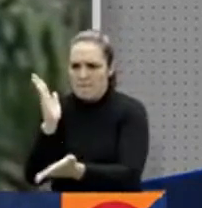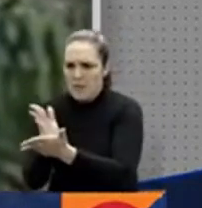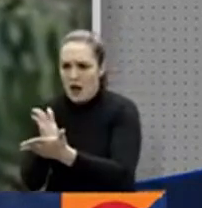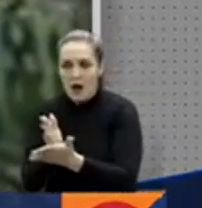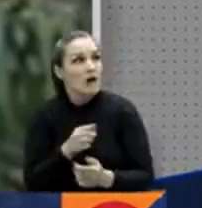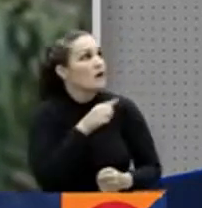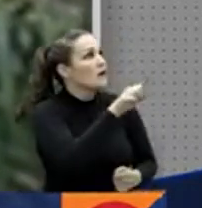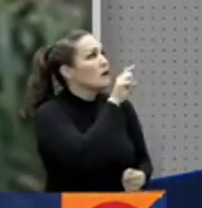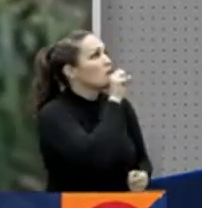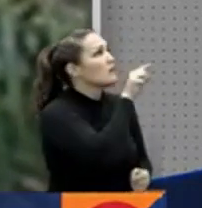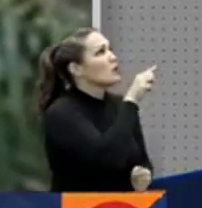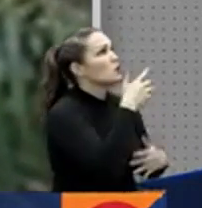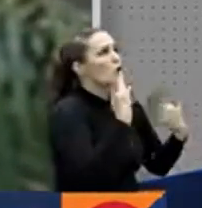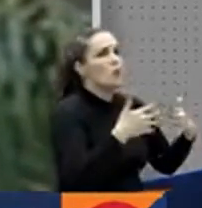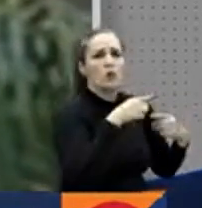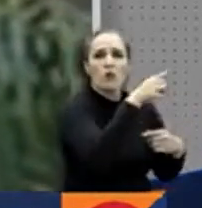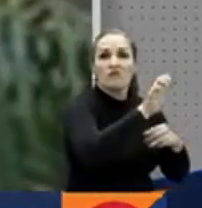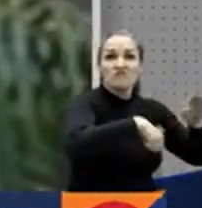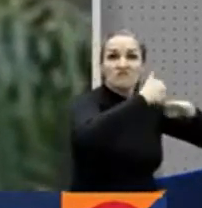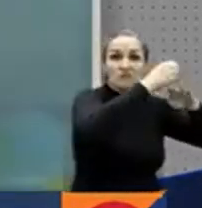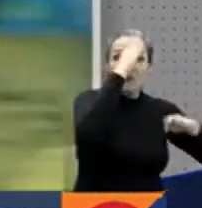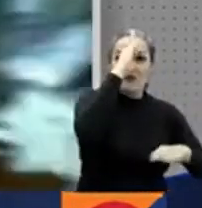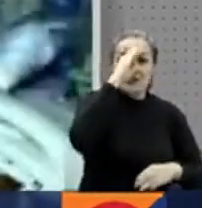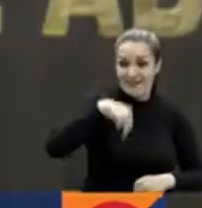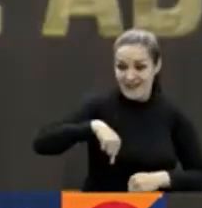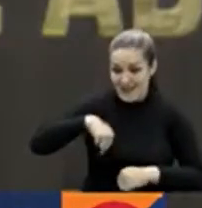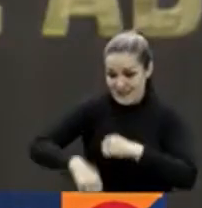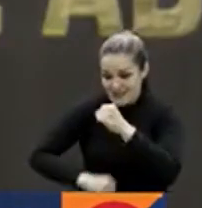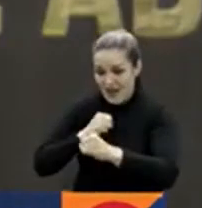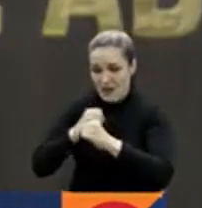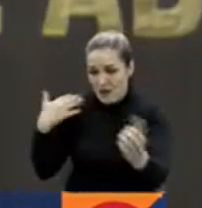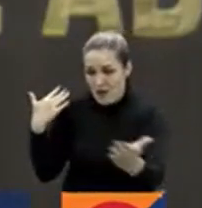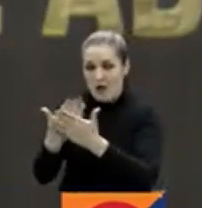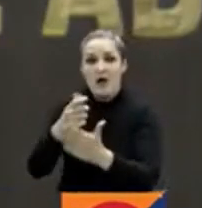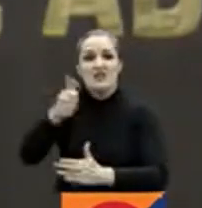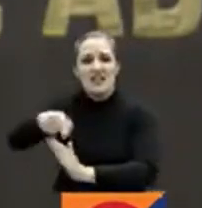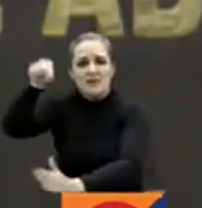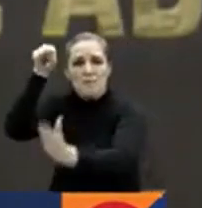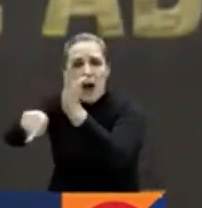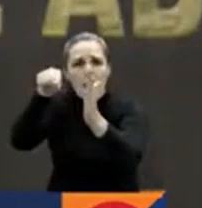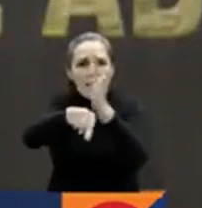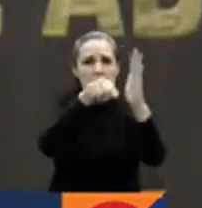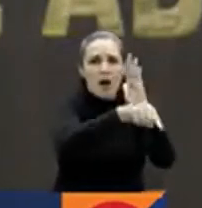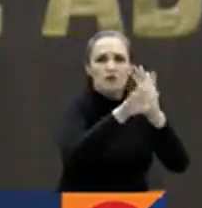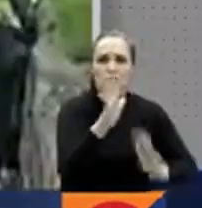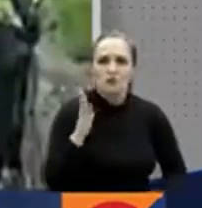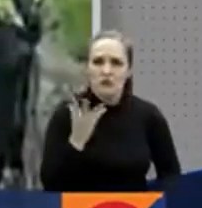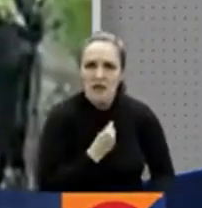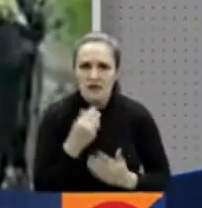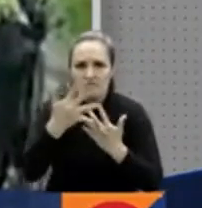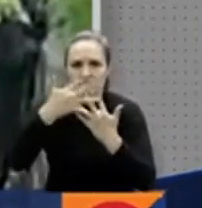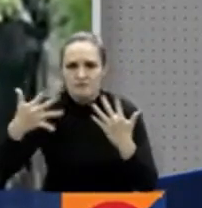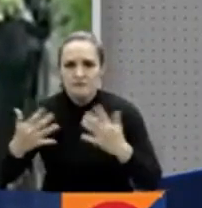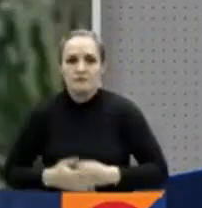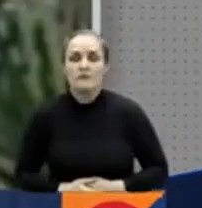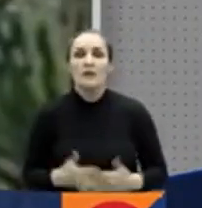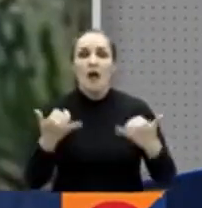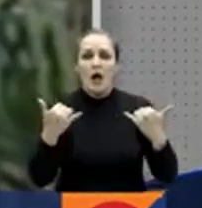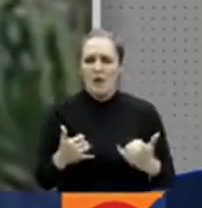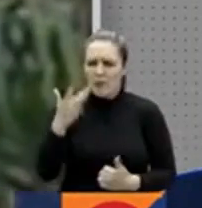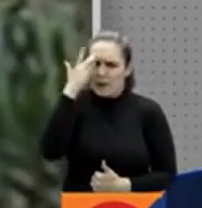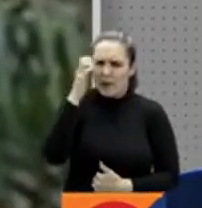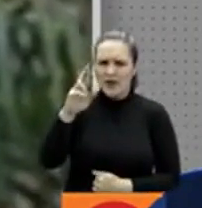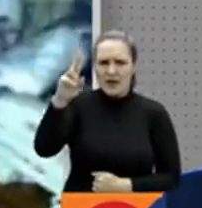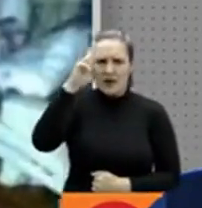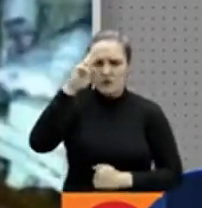homicidio contra esta población. Los móviles irresponsables son materia de investigación por parte del CTI y la